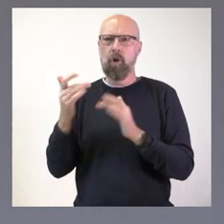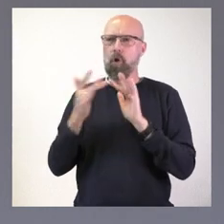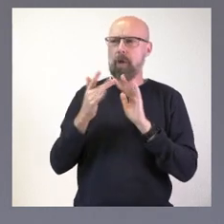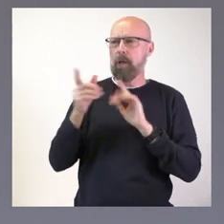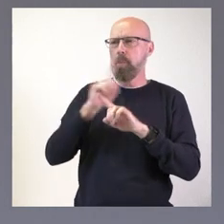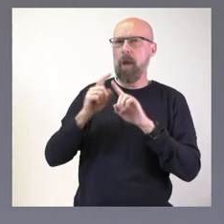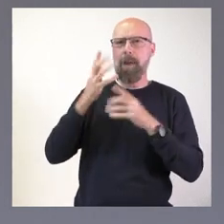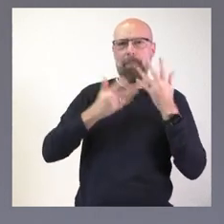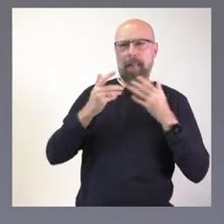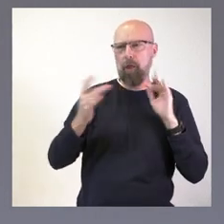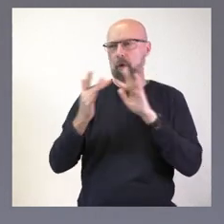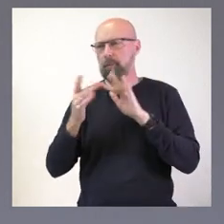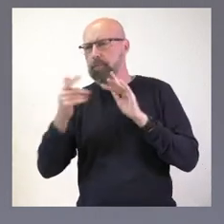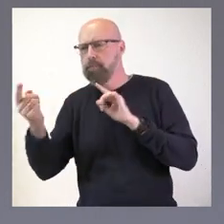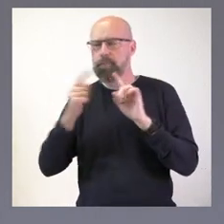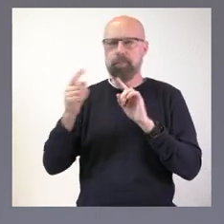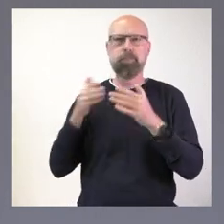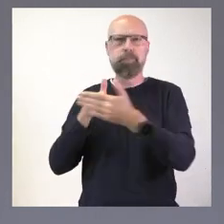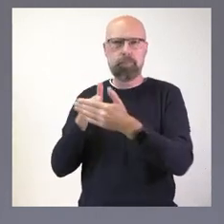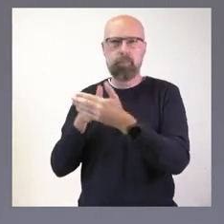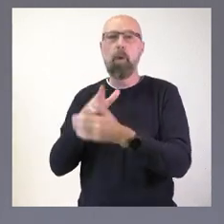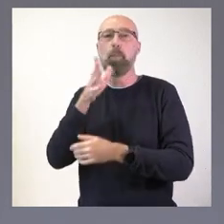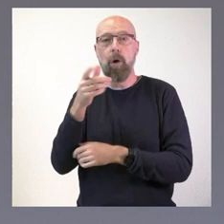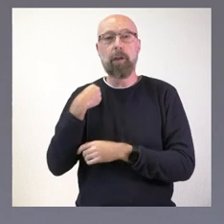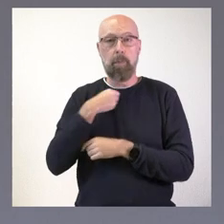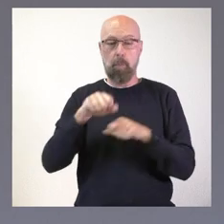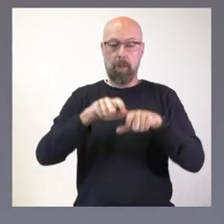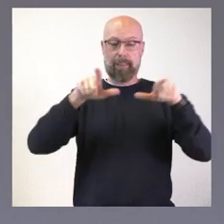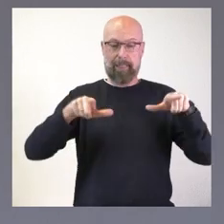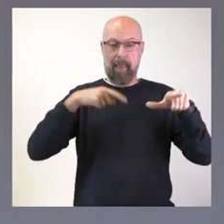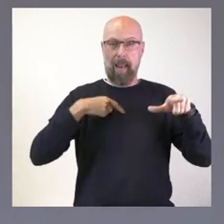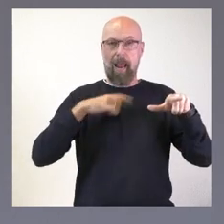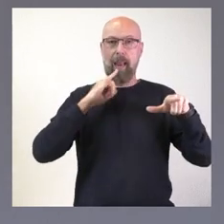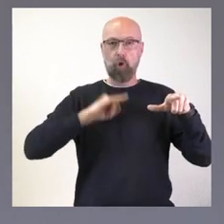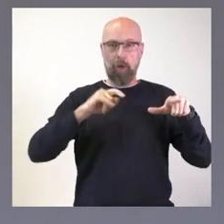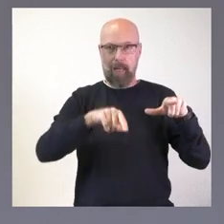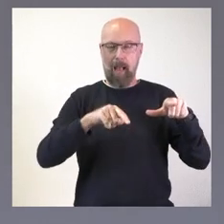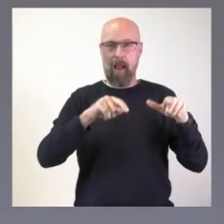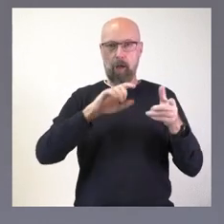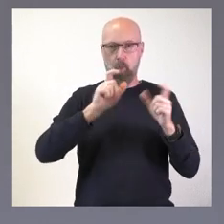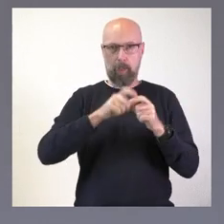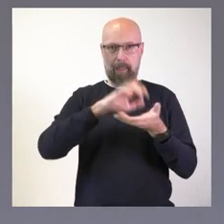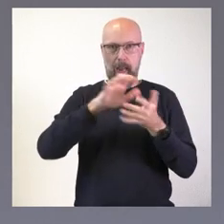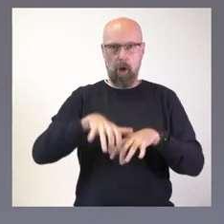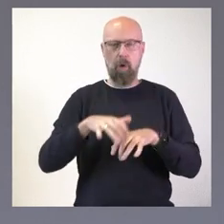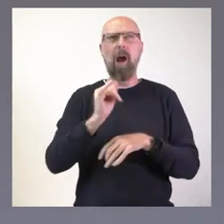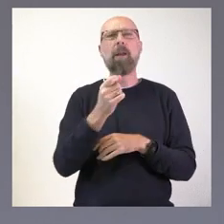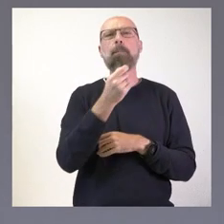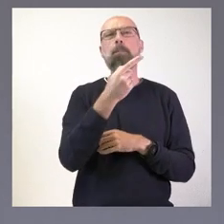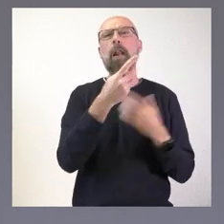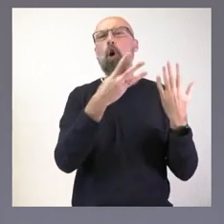Por eso, hemos observado que la sede electrónica de la Junta de Castilla y Herón existen un total de más de 1.800